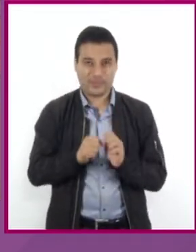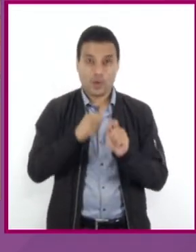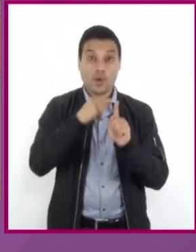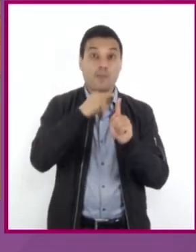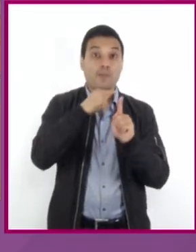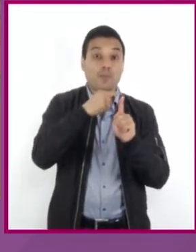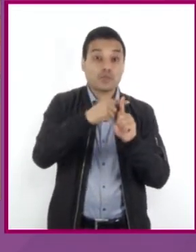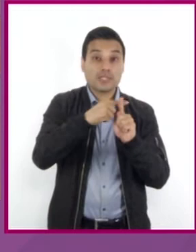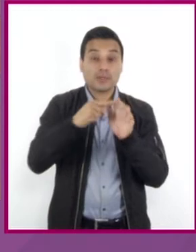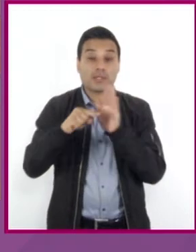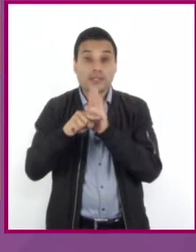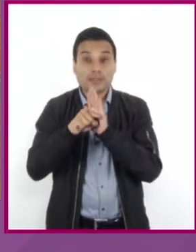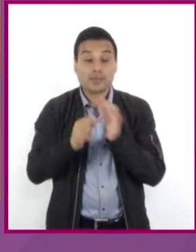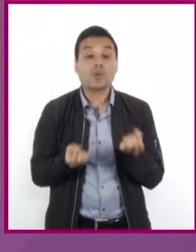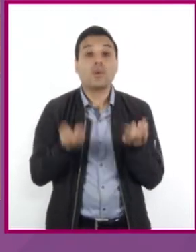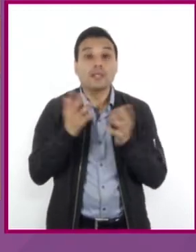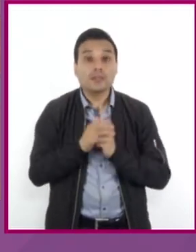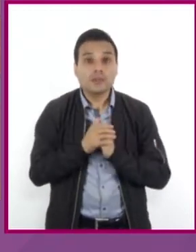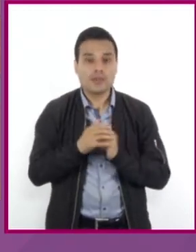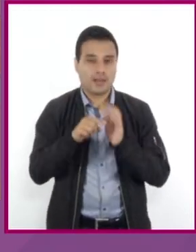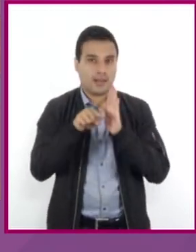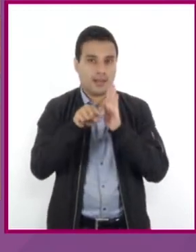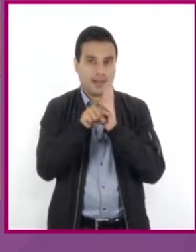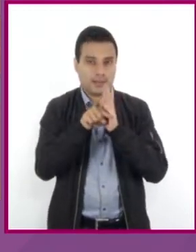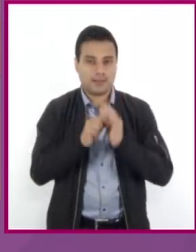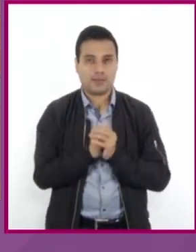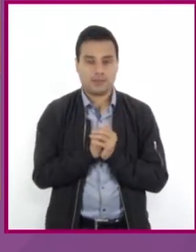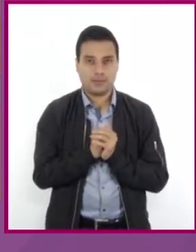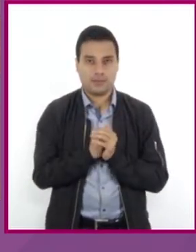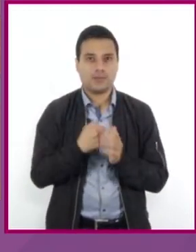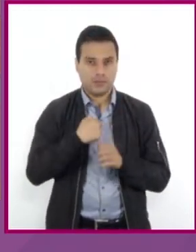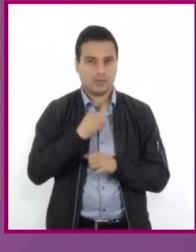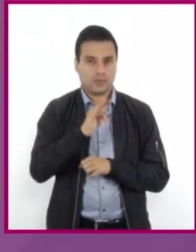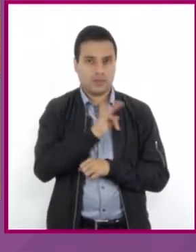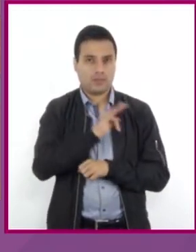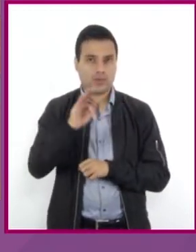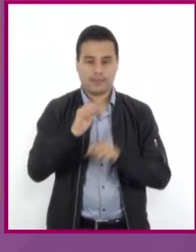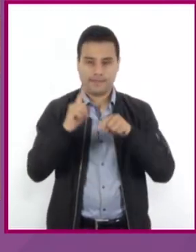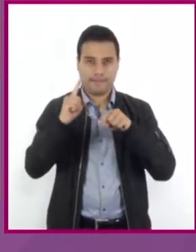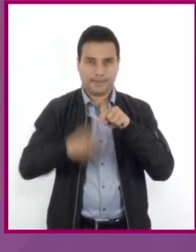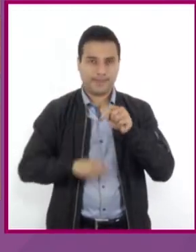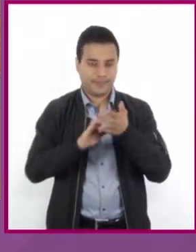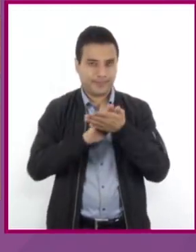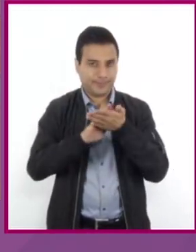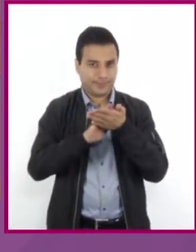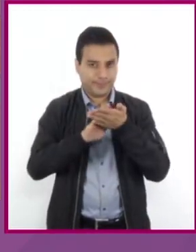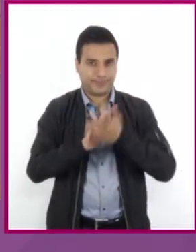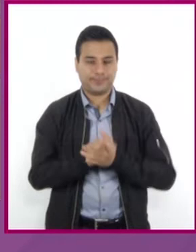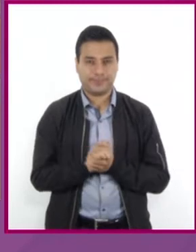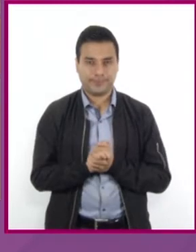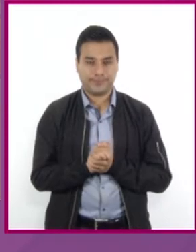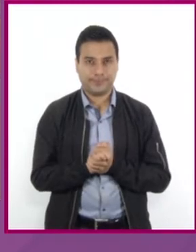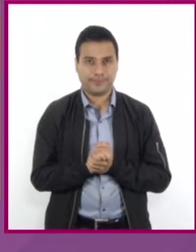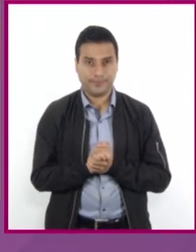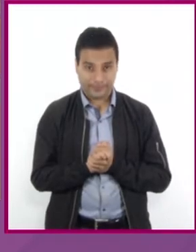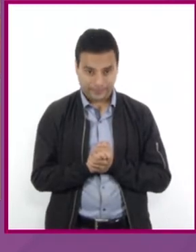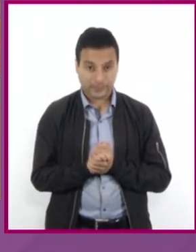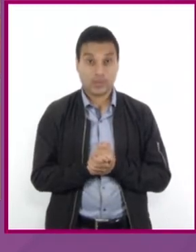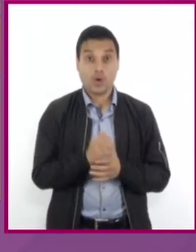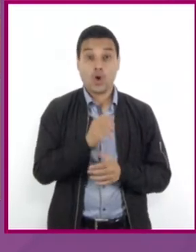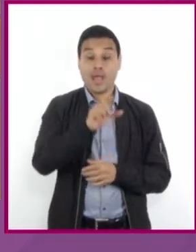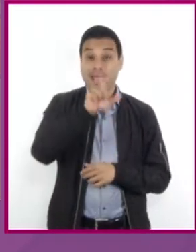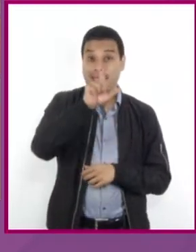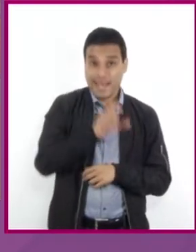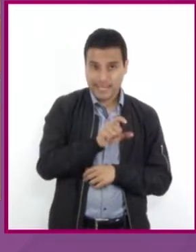negativo es igual a negativo, podemos eliminar los signos de agrupación, obteniendo 1x